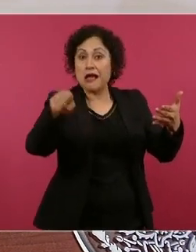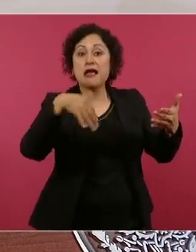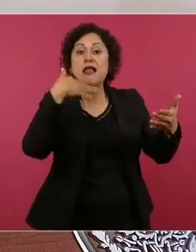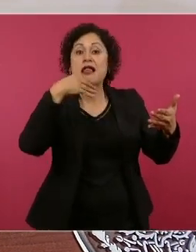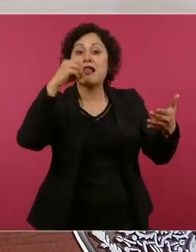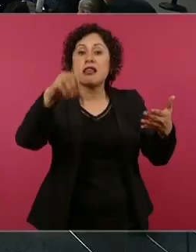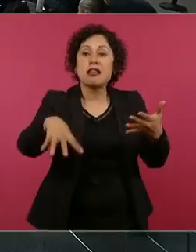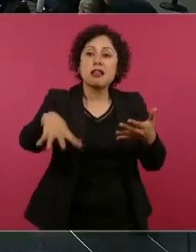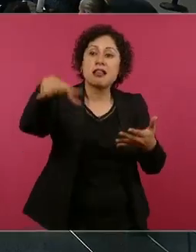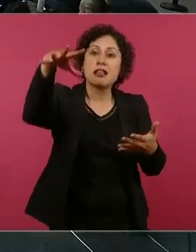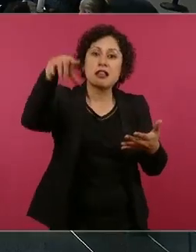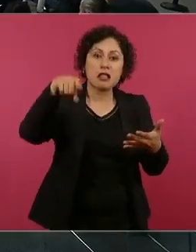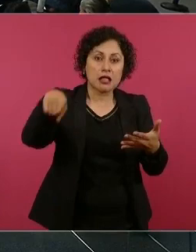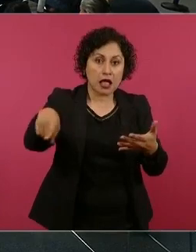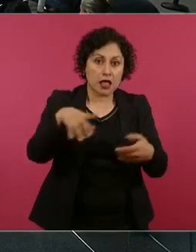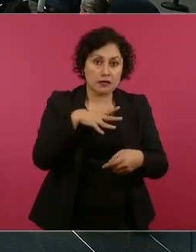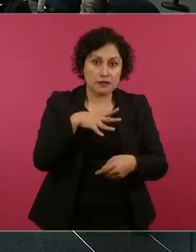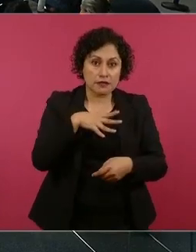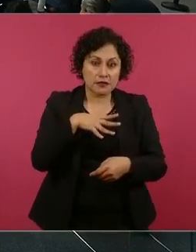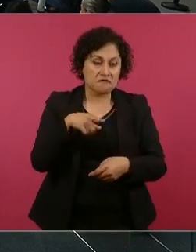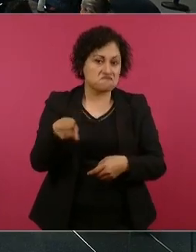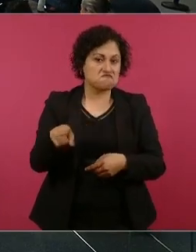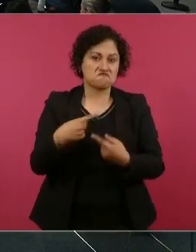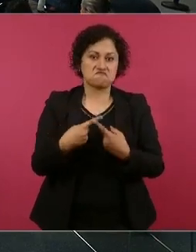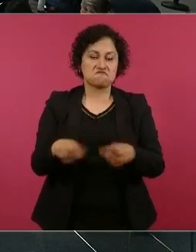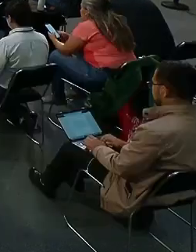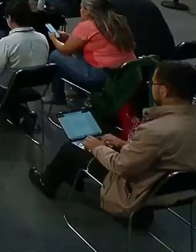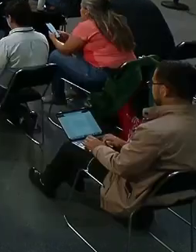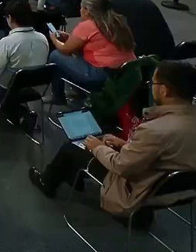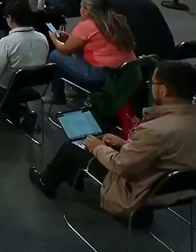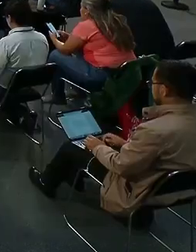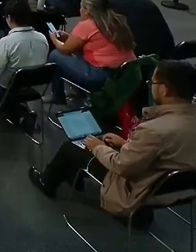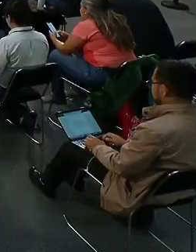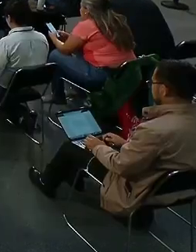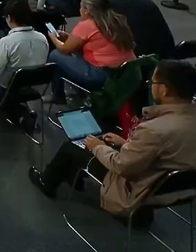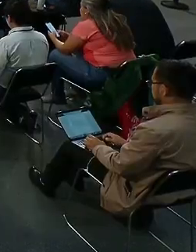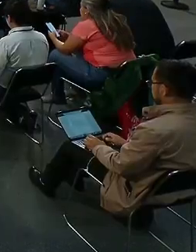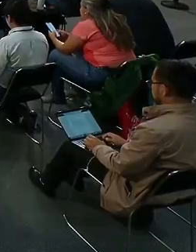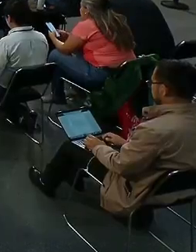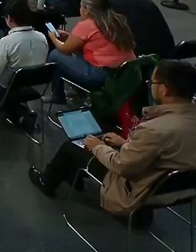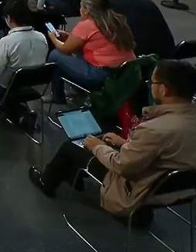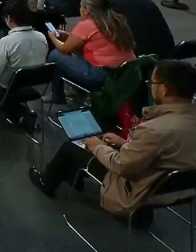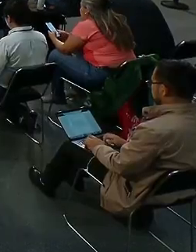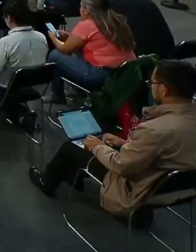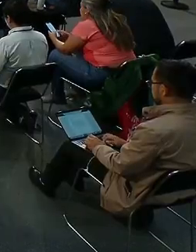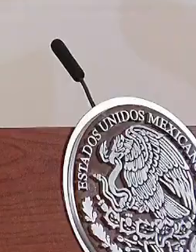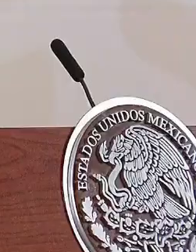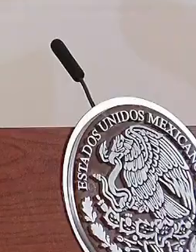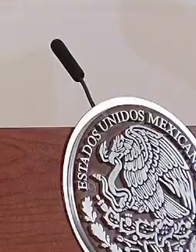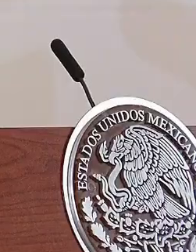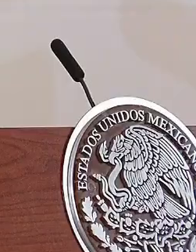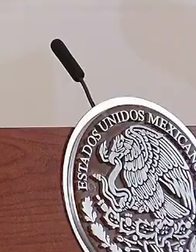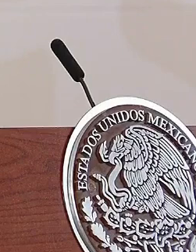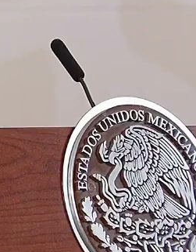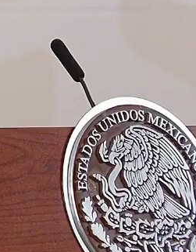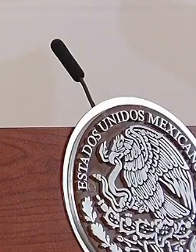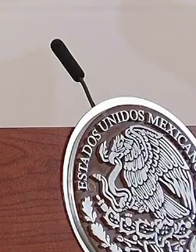entonces eso es lo que estamos